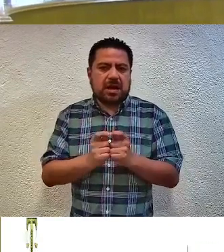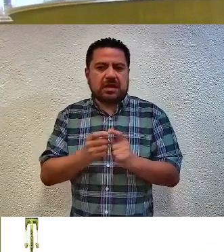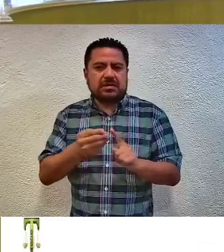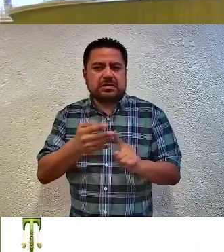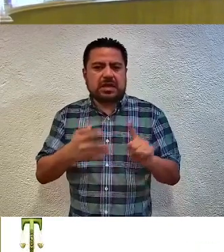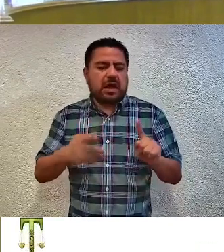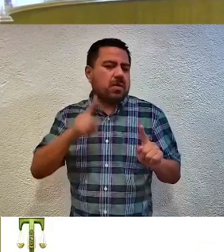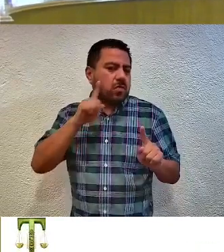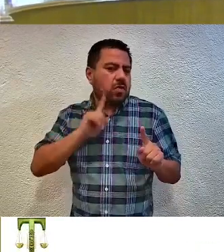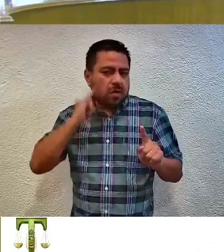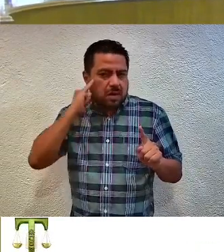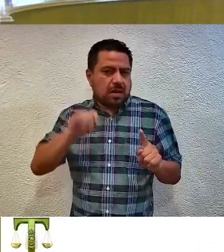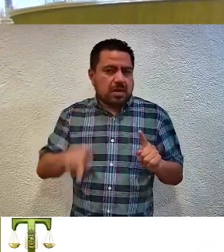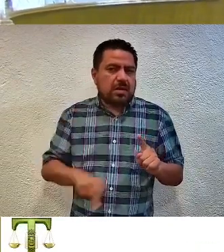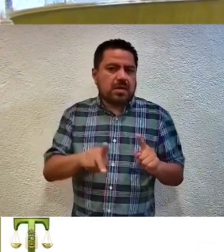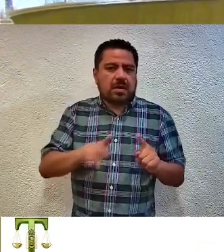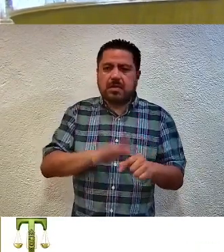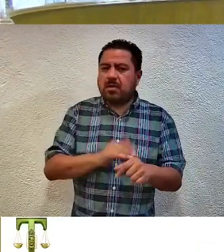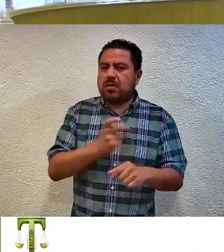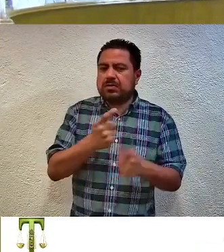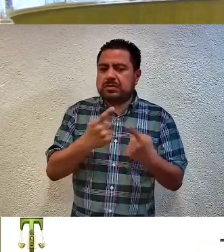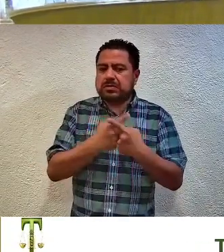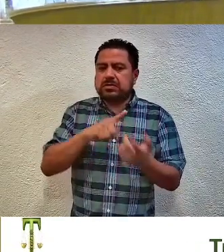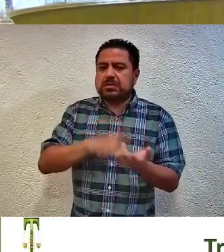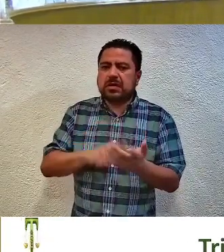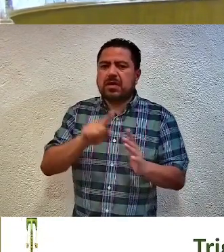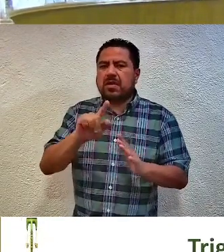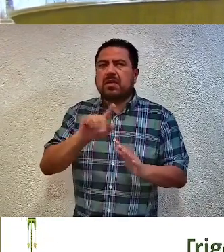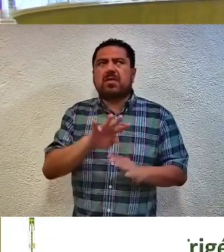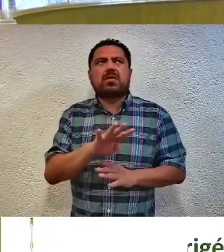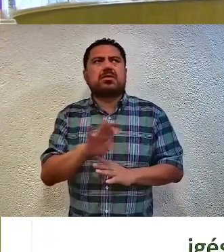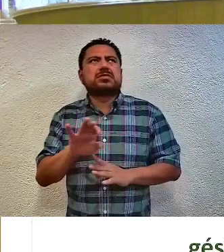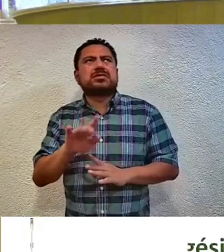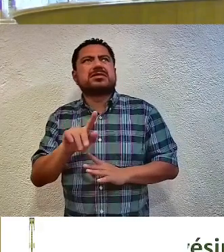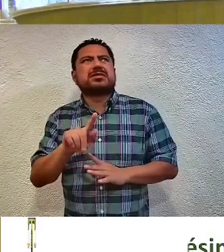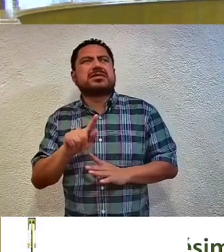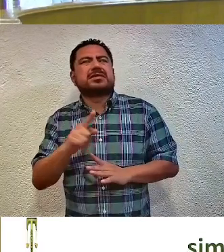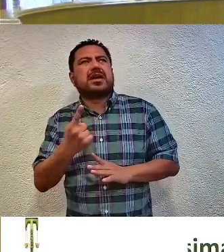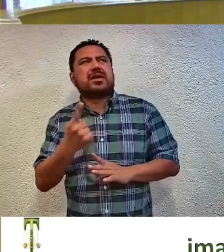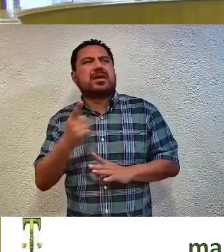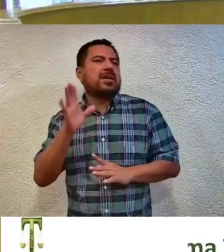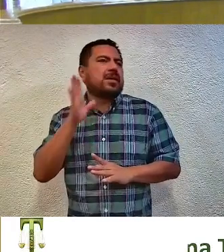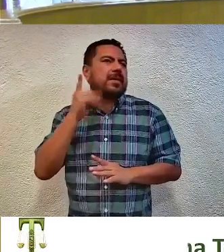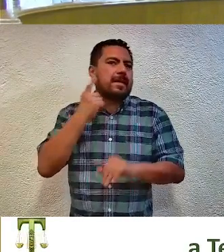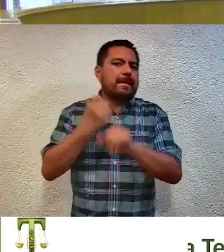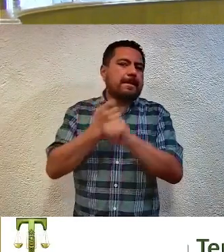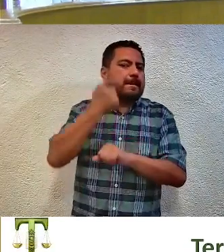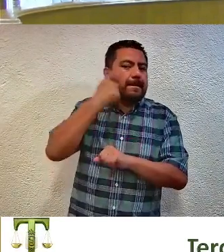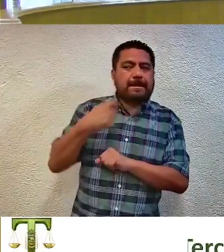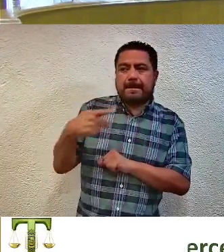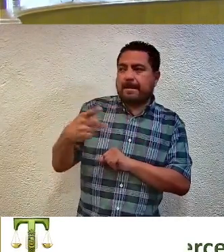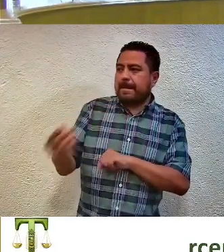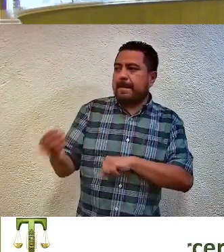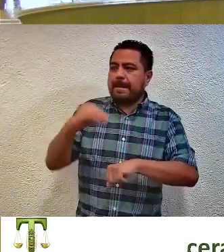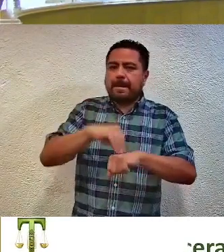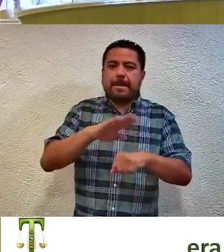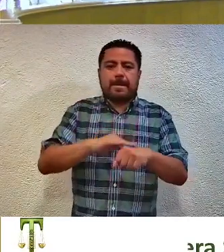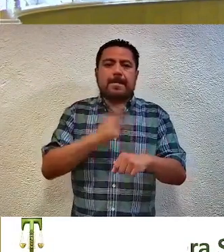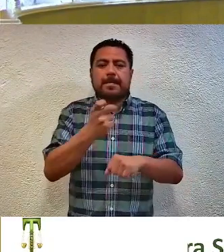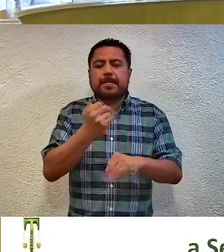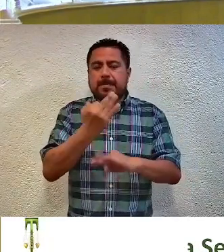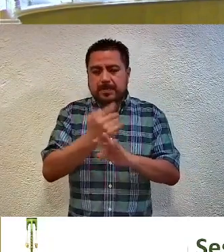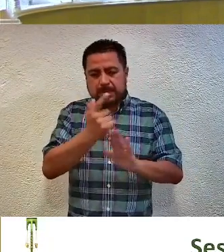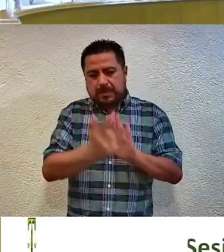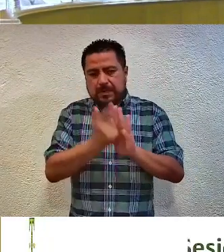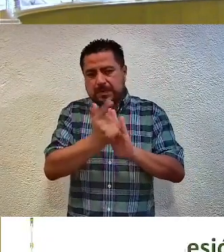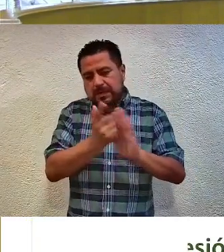e indígena, por el que controvierten el decreto 471 emitido por el Congreso del Estado de Guerrero, por el que se reforman,